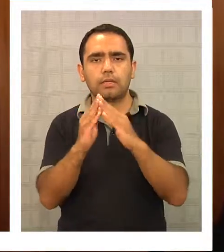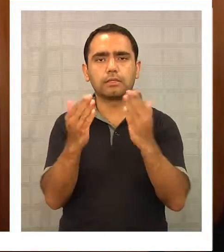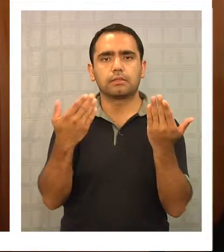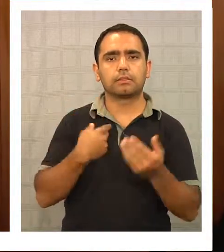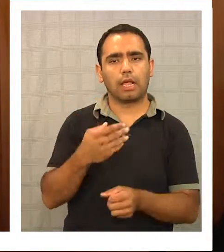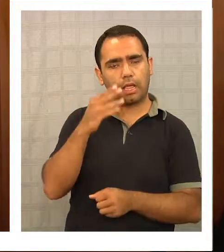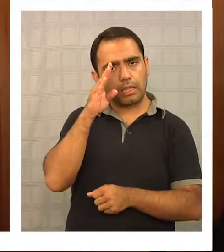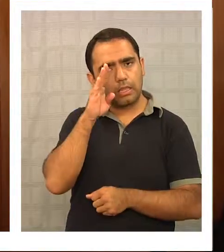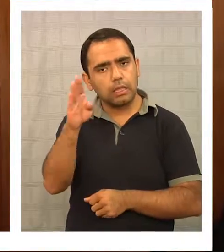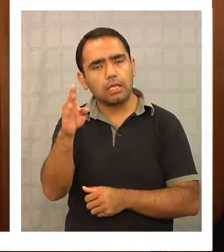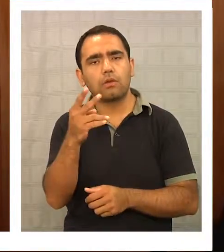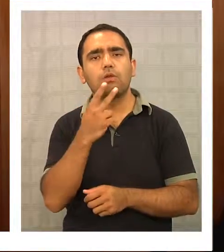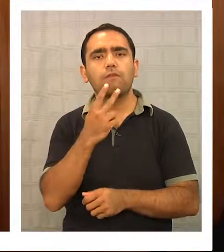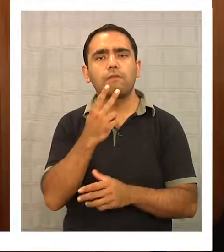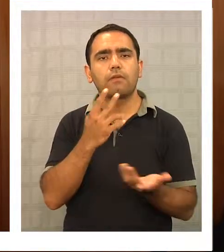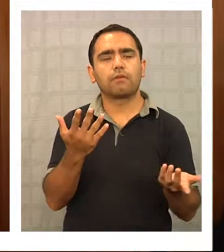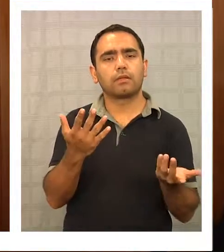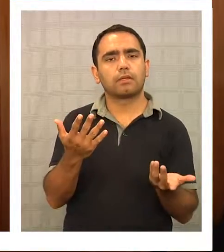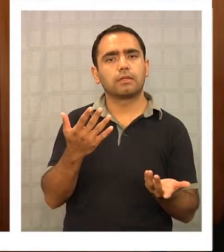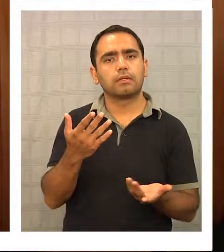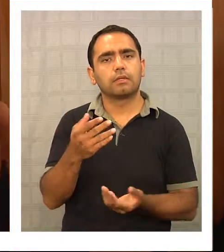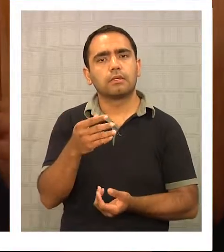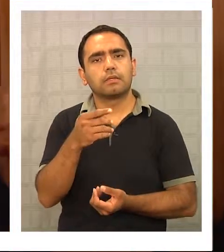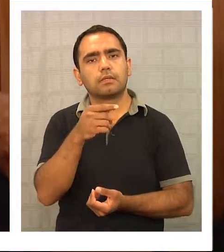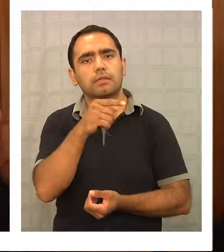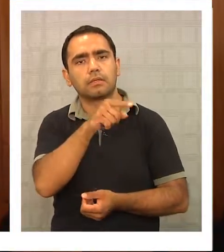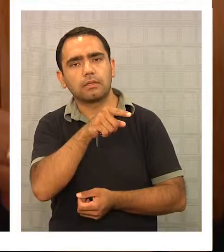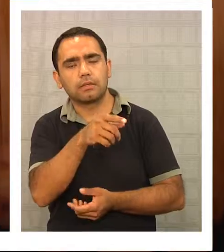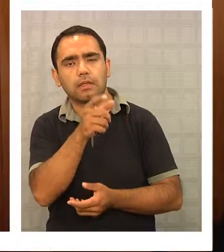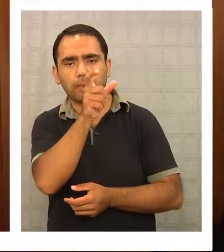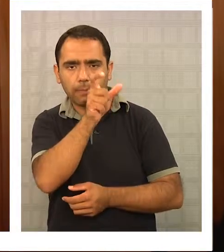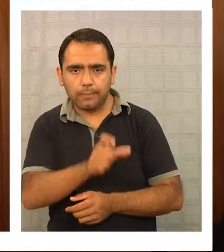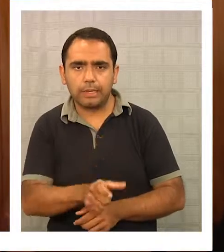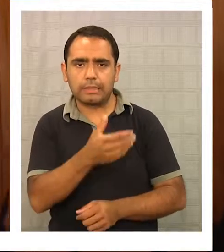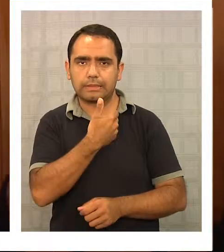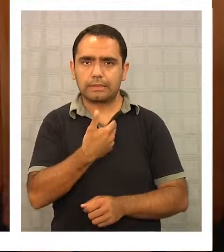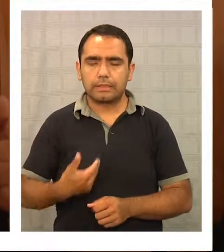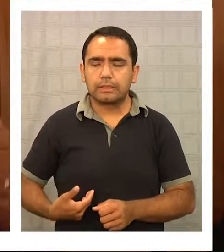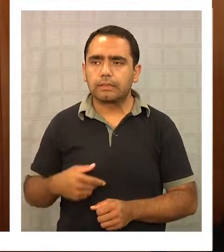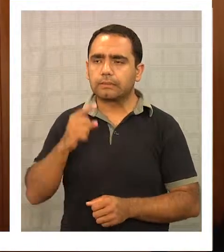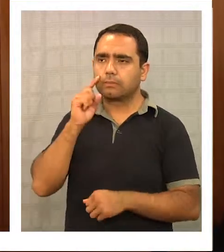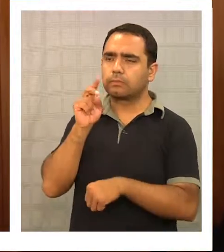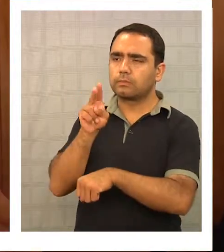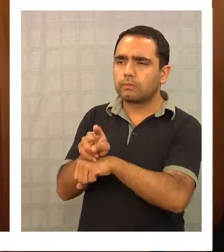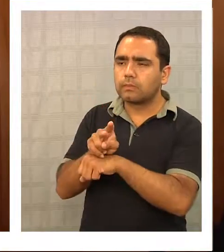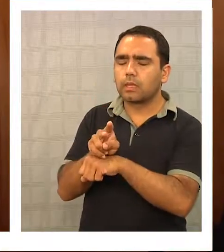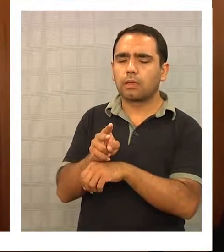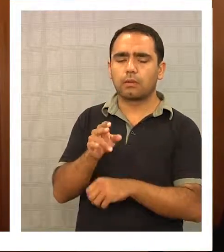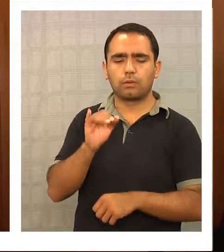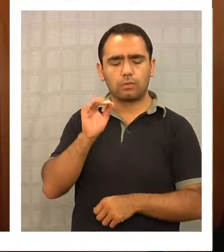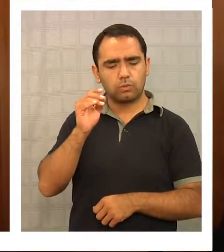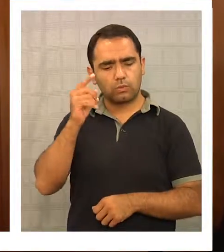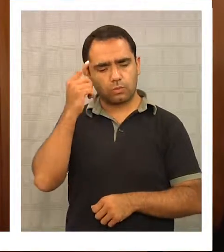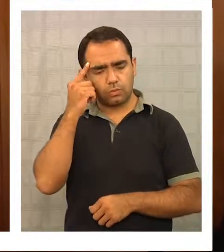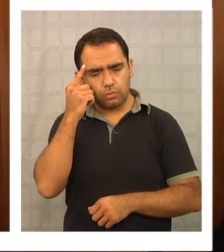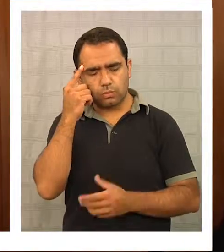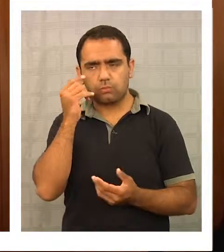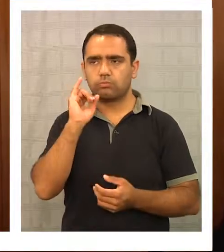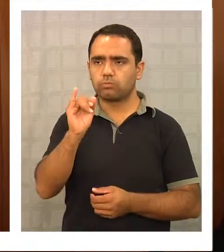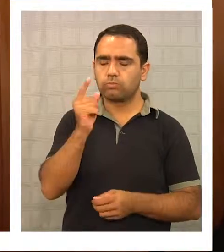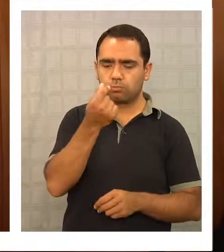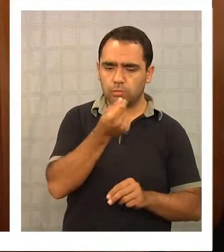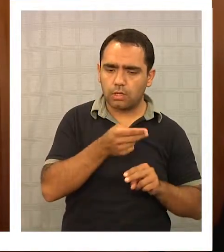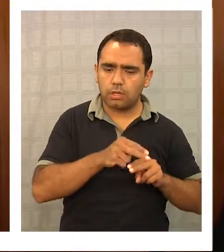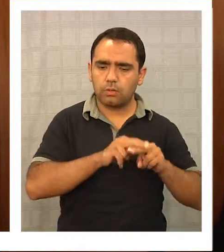vivir dignamente, y que como presidente el compromiso de que los recursos